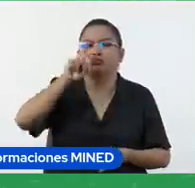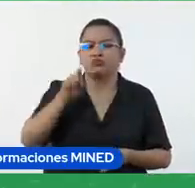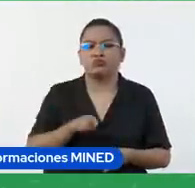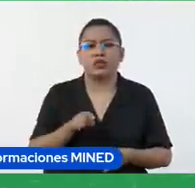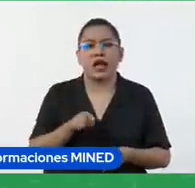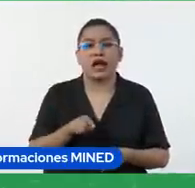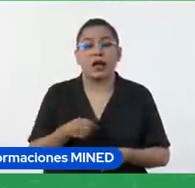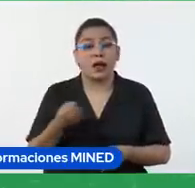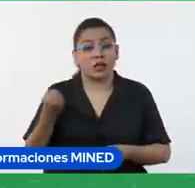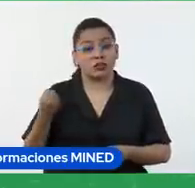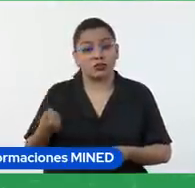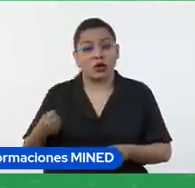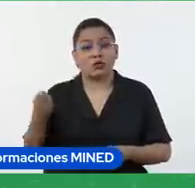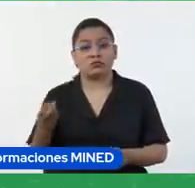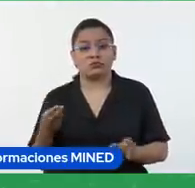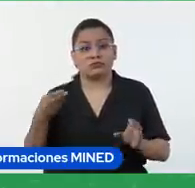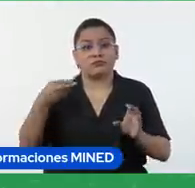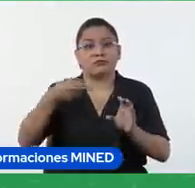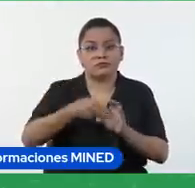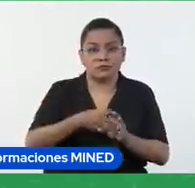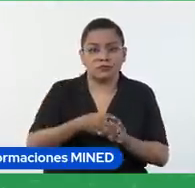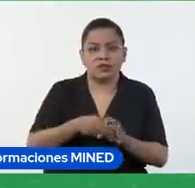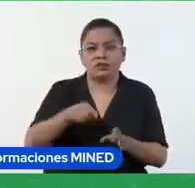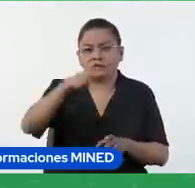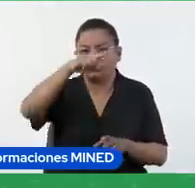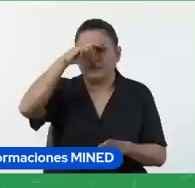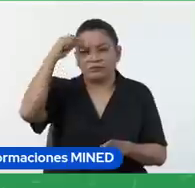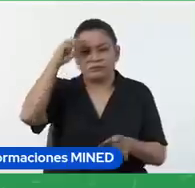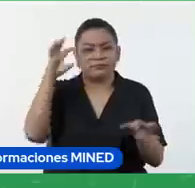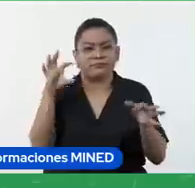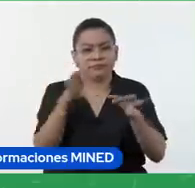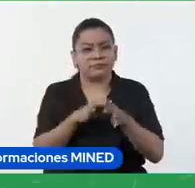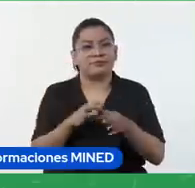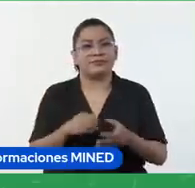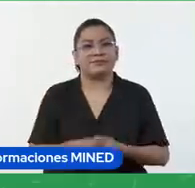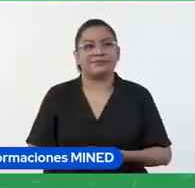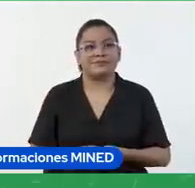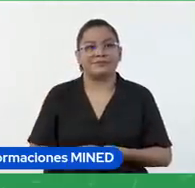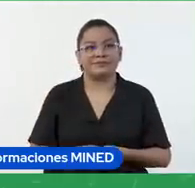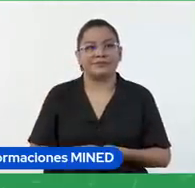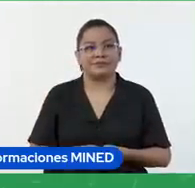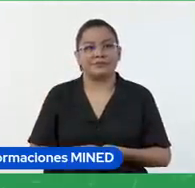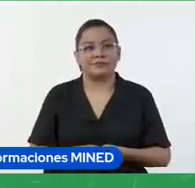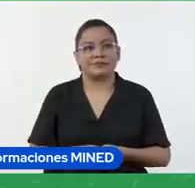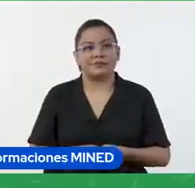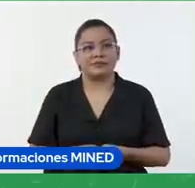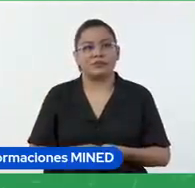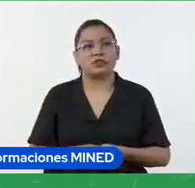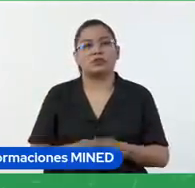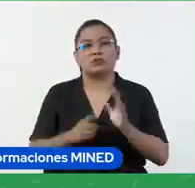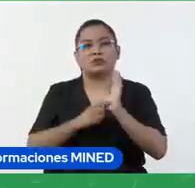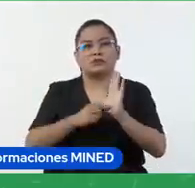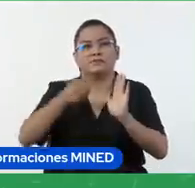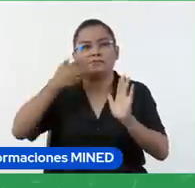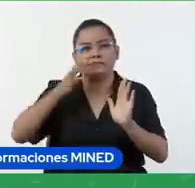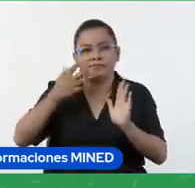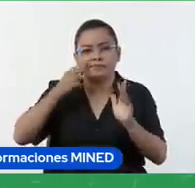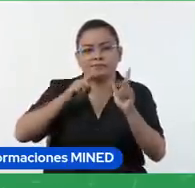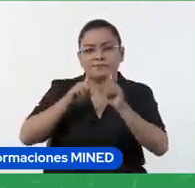entrar y vamos trabajando entre todos. Primero voy a mostrar un ejemplo de encuesta.